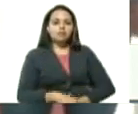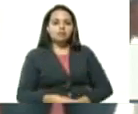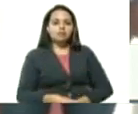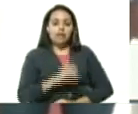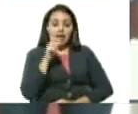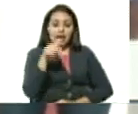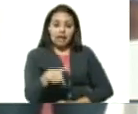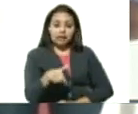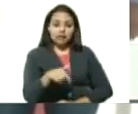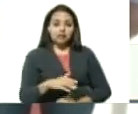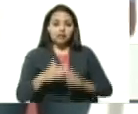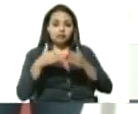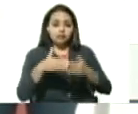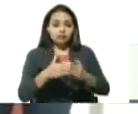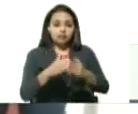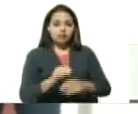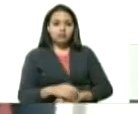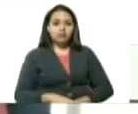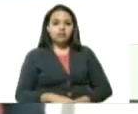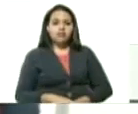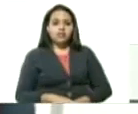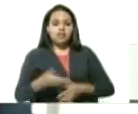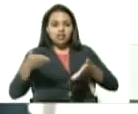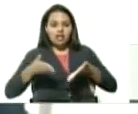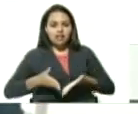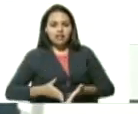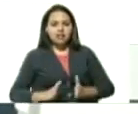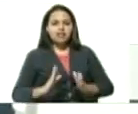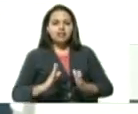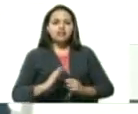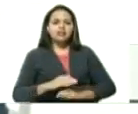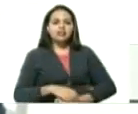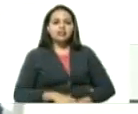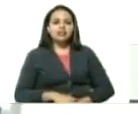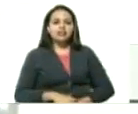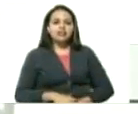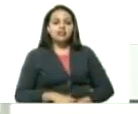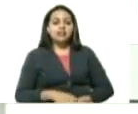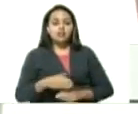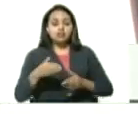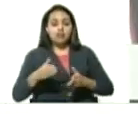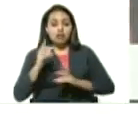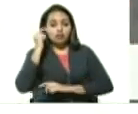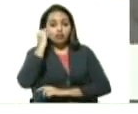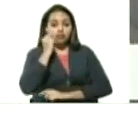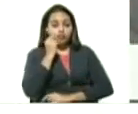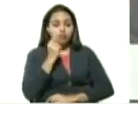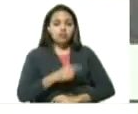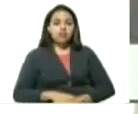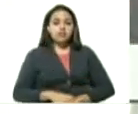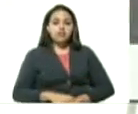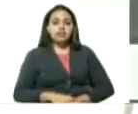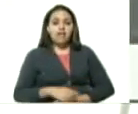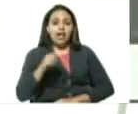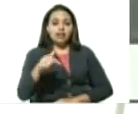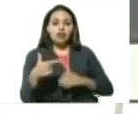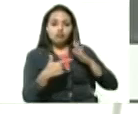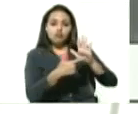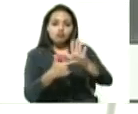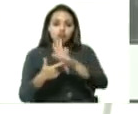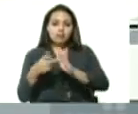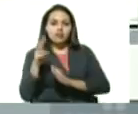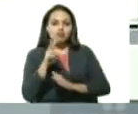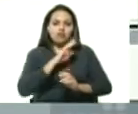marinera y mariscala del gran mariscal de Ayacucho rumbo a la batalla de Carabobo el 24 de junio mostramos la Venezuela